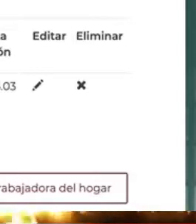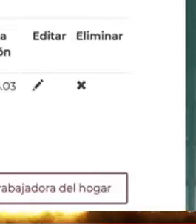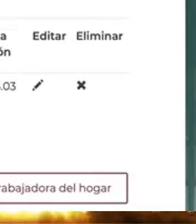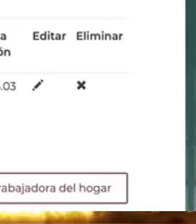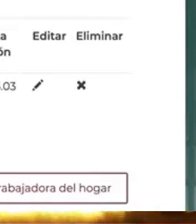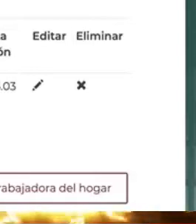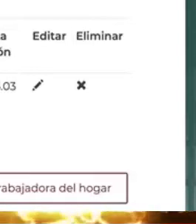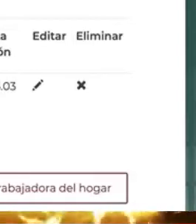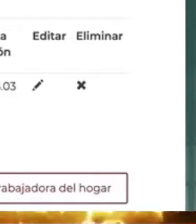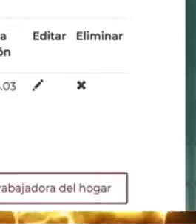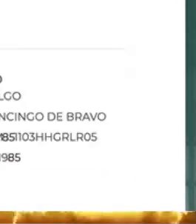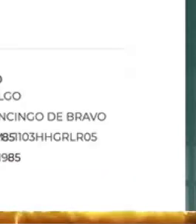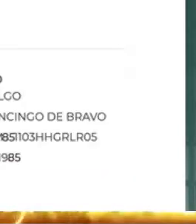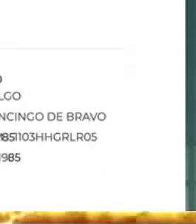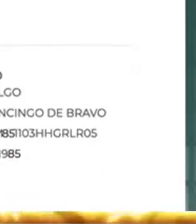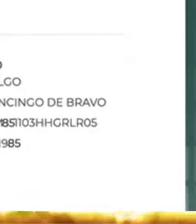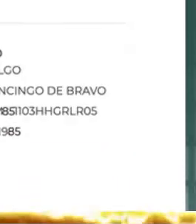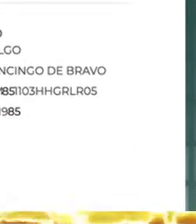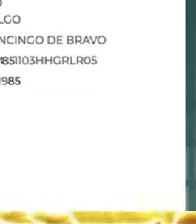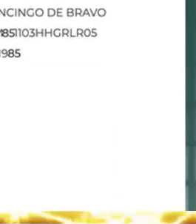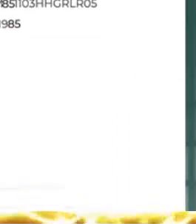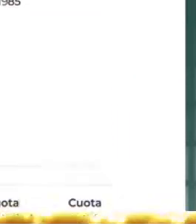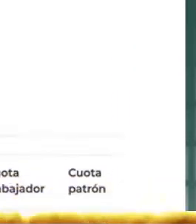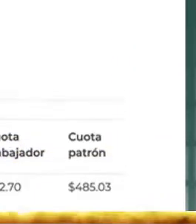deseas. Da clic en Continuar.